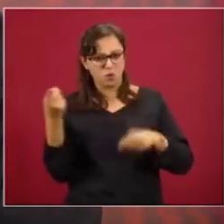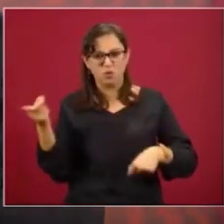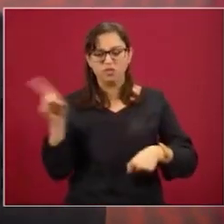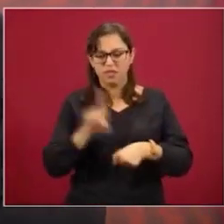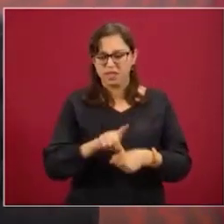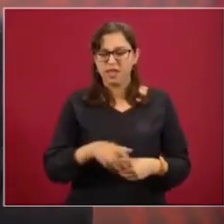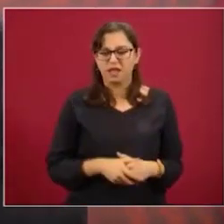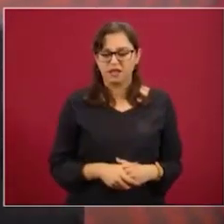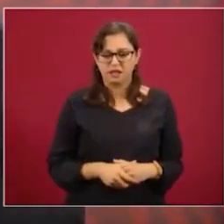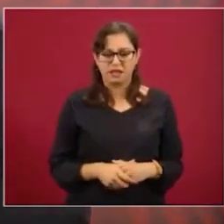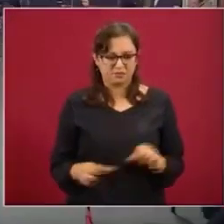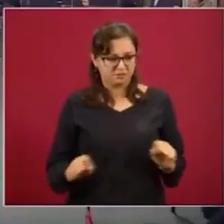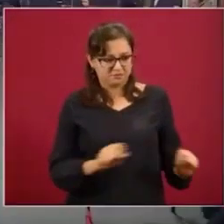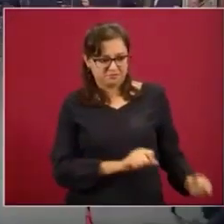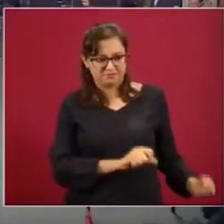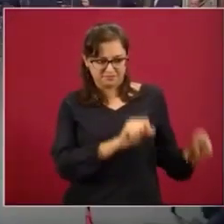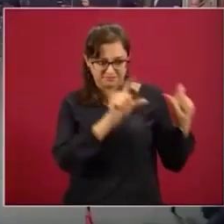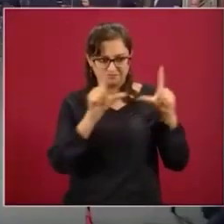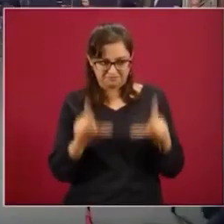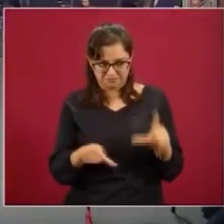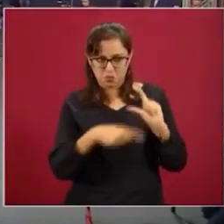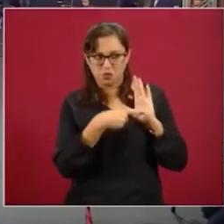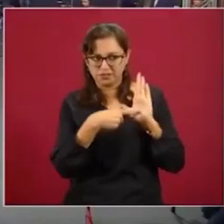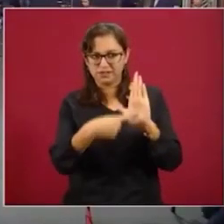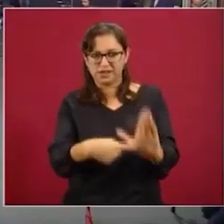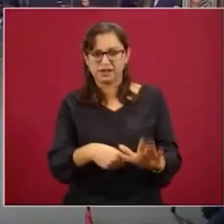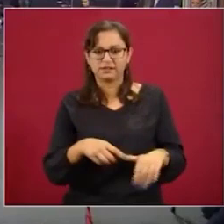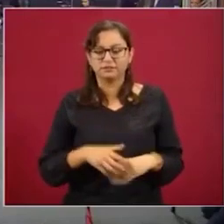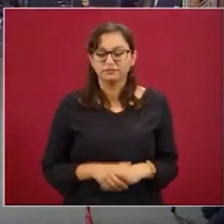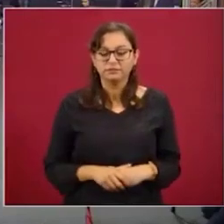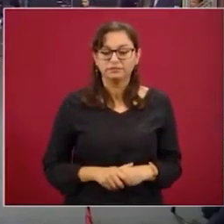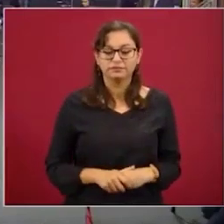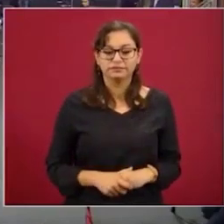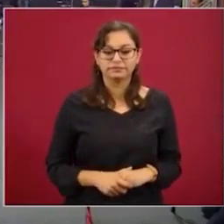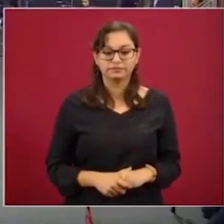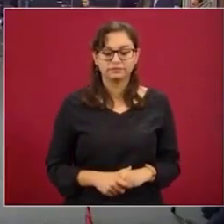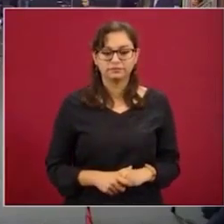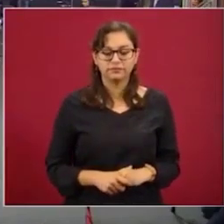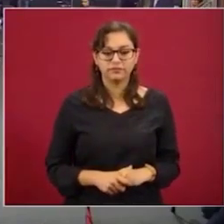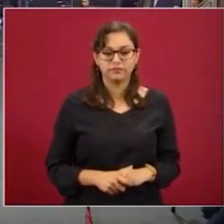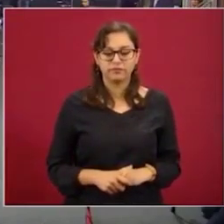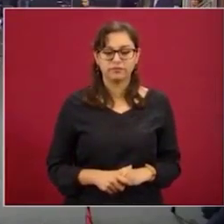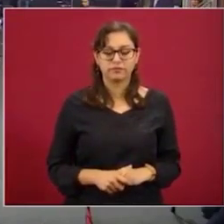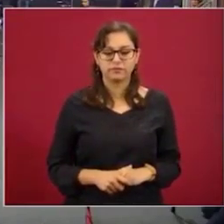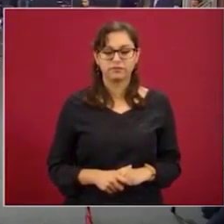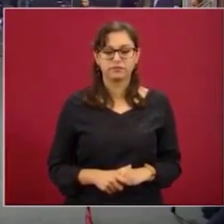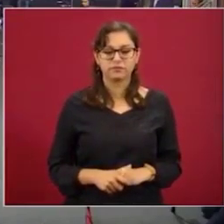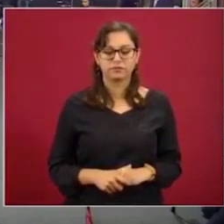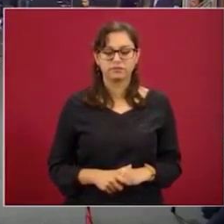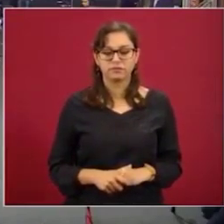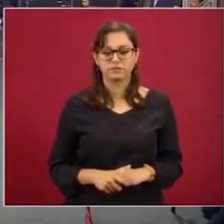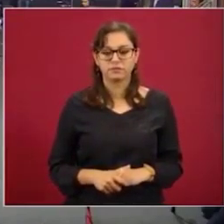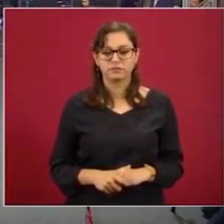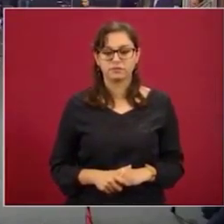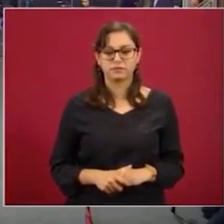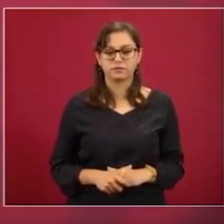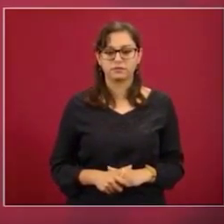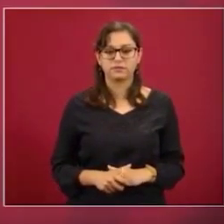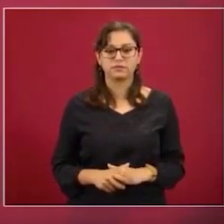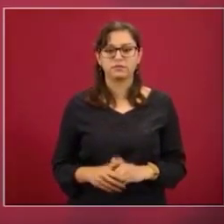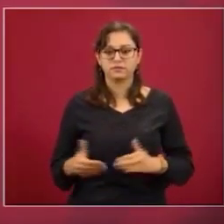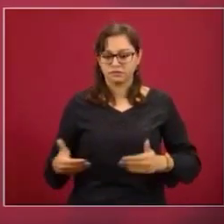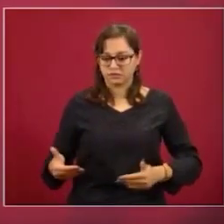los pasamos aquí, en donde se caían las